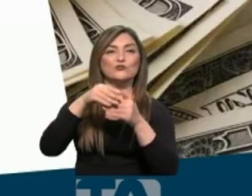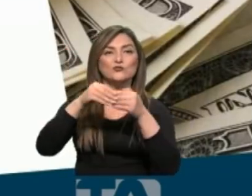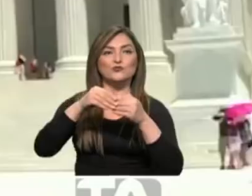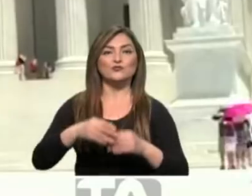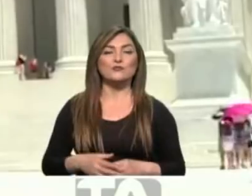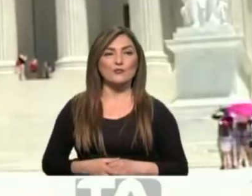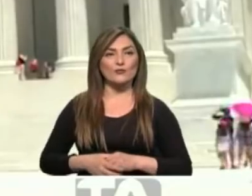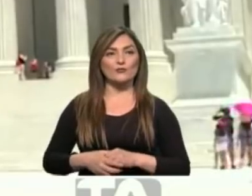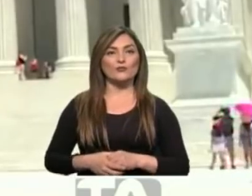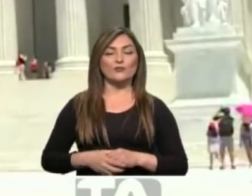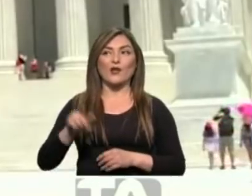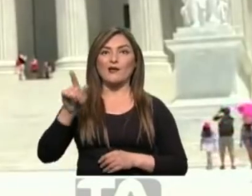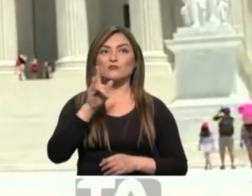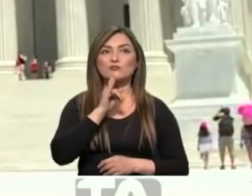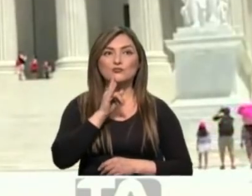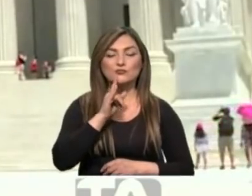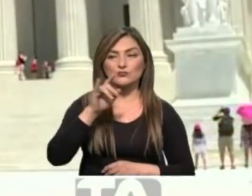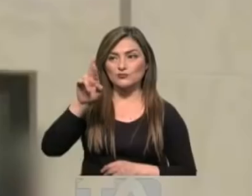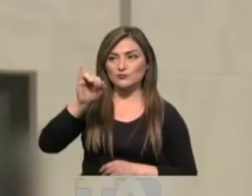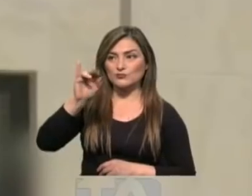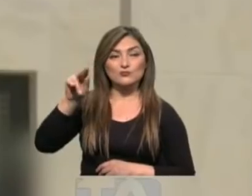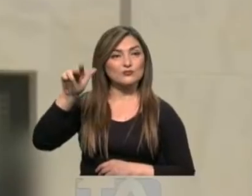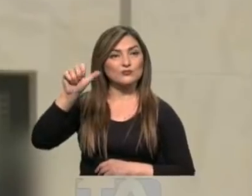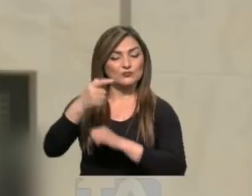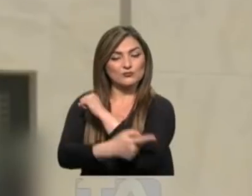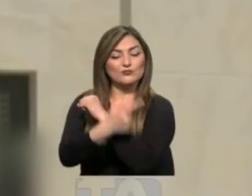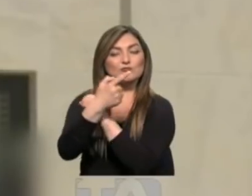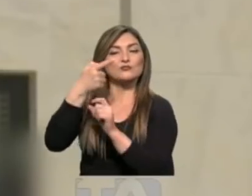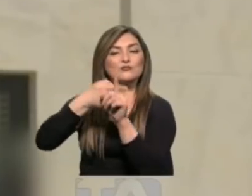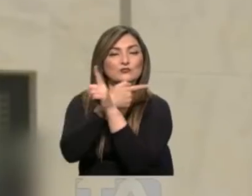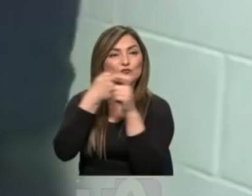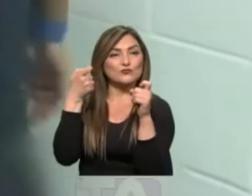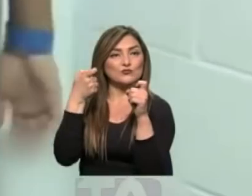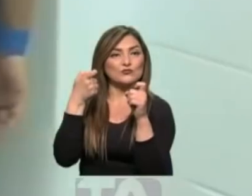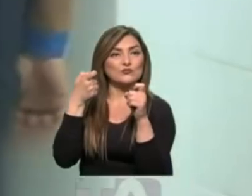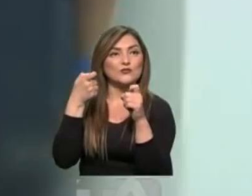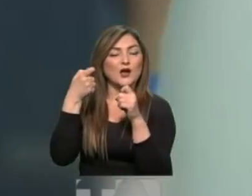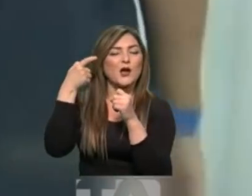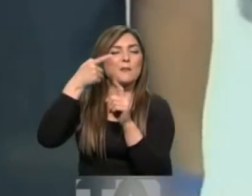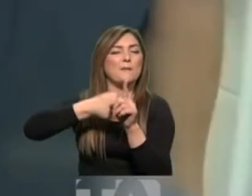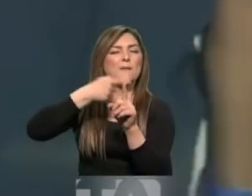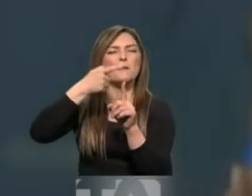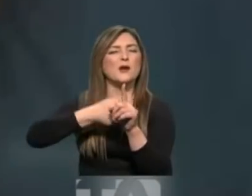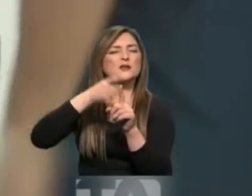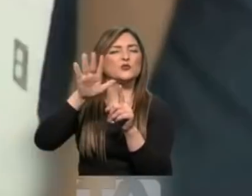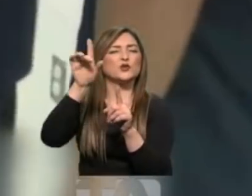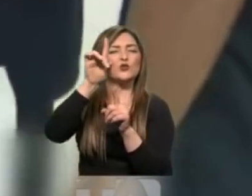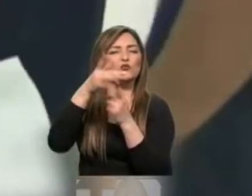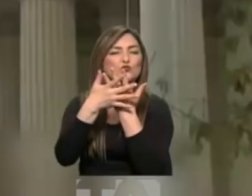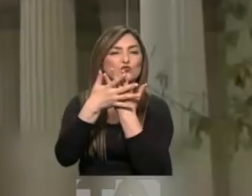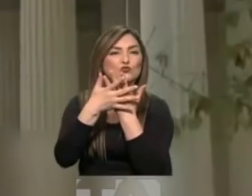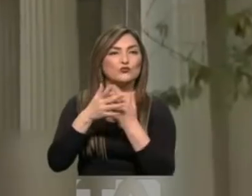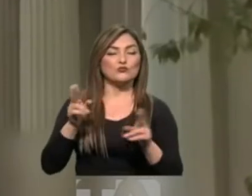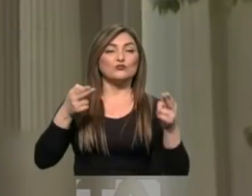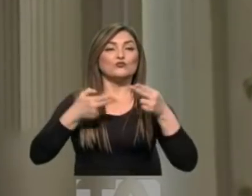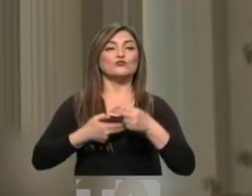dólares. En Estados Unidos, Juan Javier Rivas Domenech fue sentenciado en marzo pasado a 51 meses de prisión. Según el Departamento